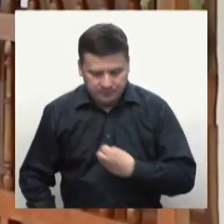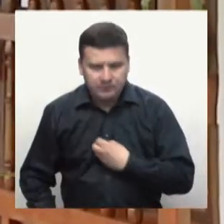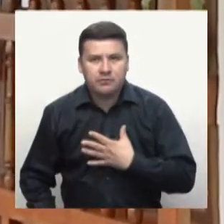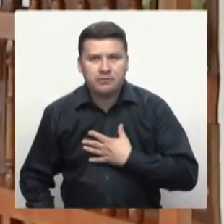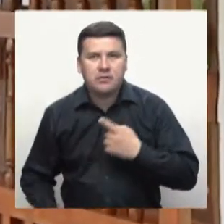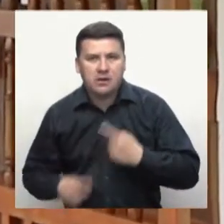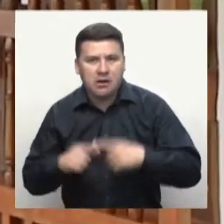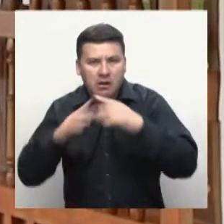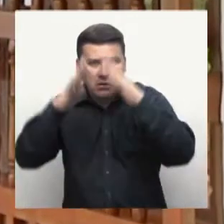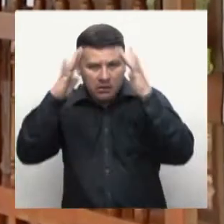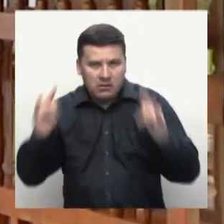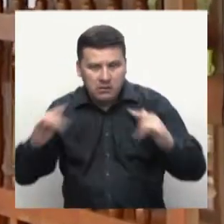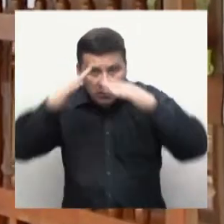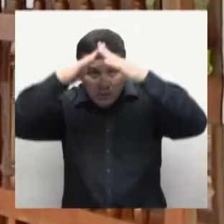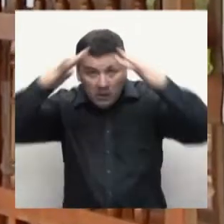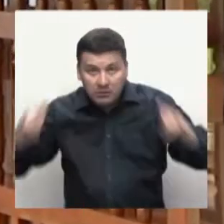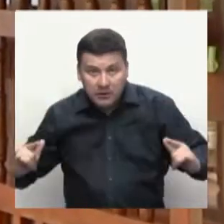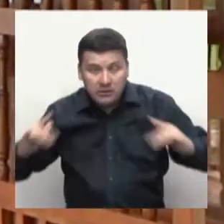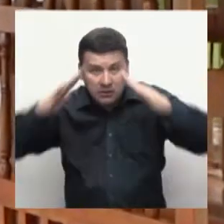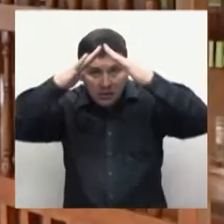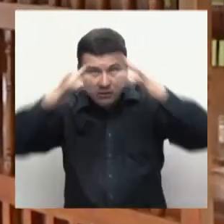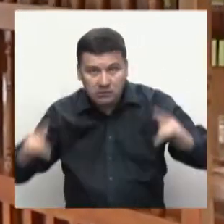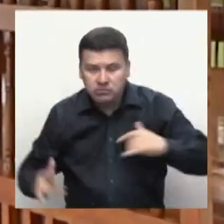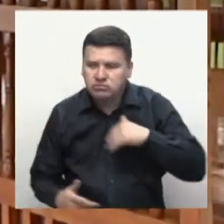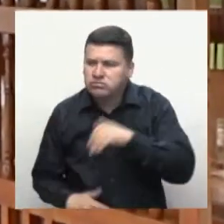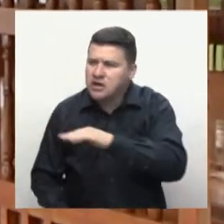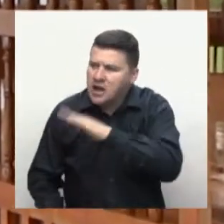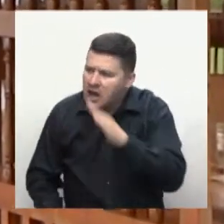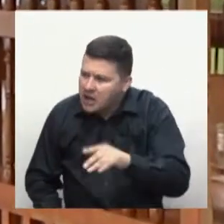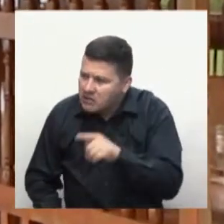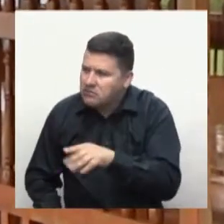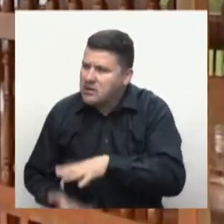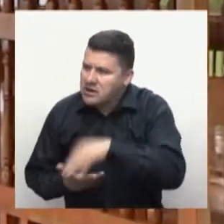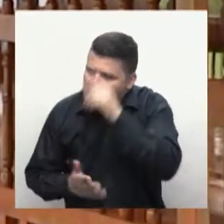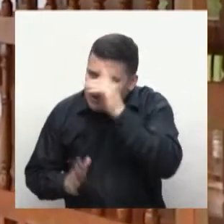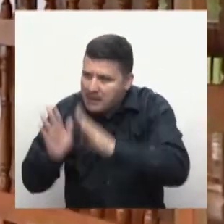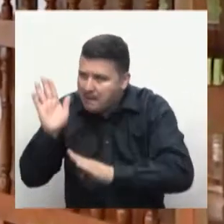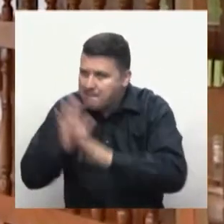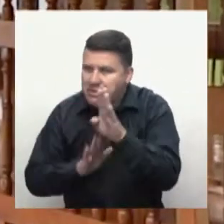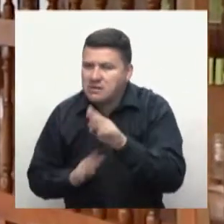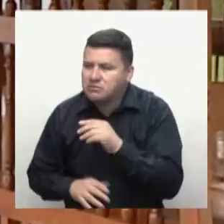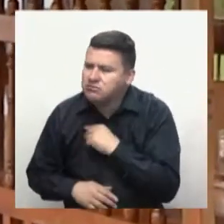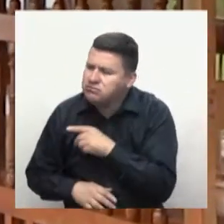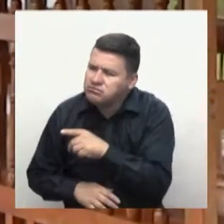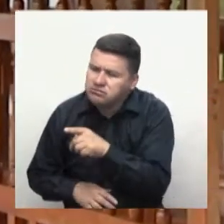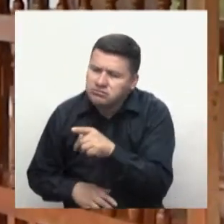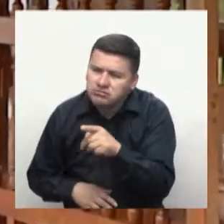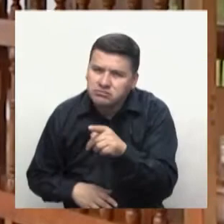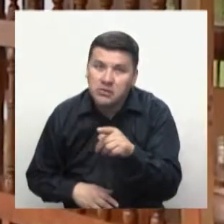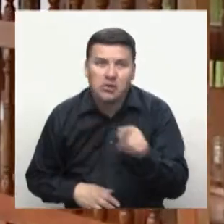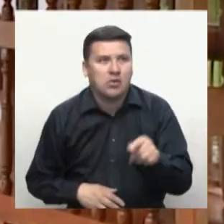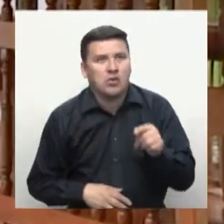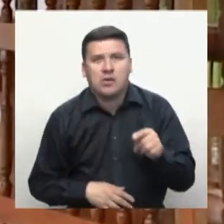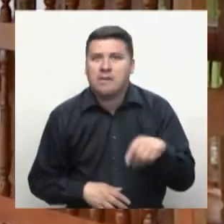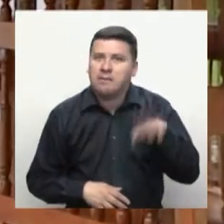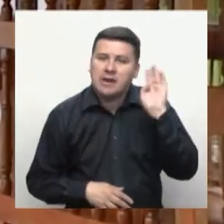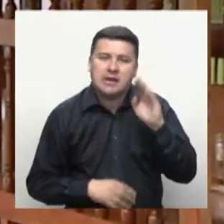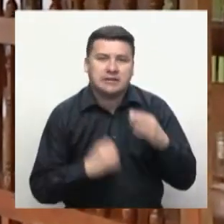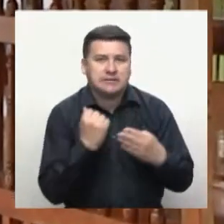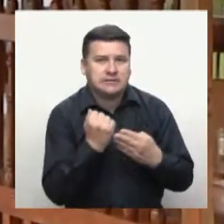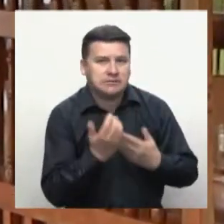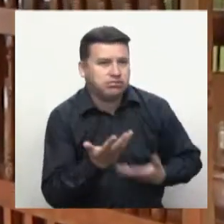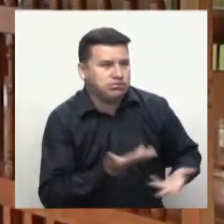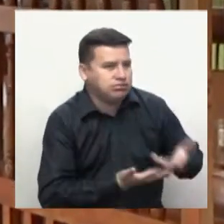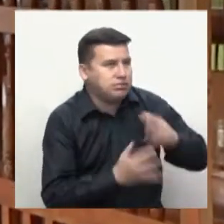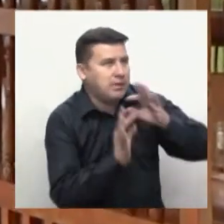tenido la oportunidad de estar en otros campamentos como el de emprendimiento, de Antioquia, Antioquia vive la danza, pero en realidad en este fue una